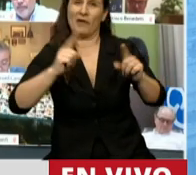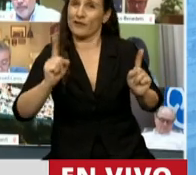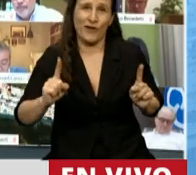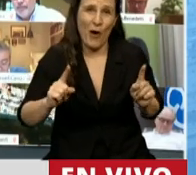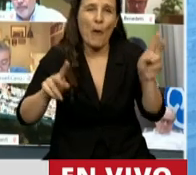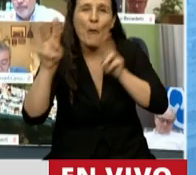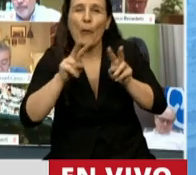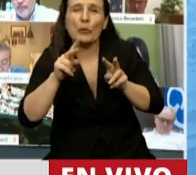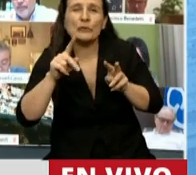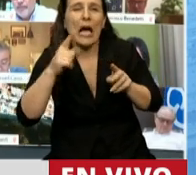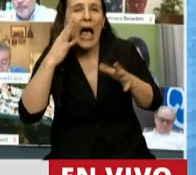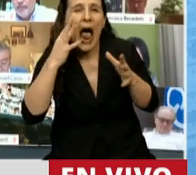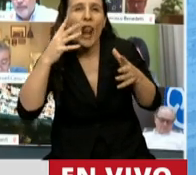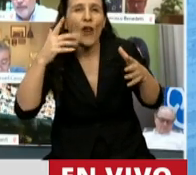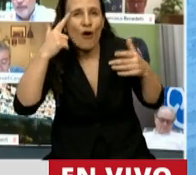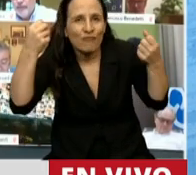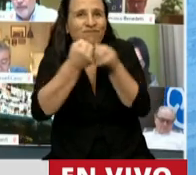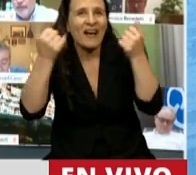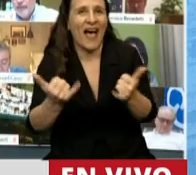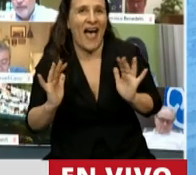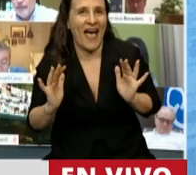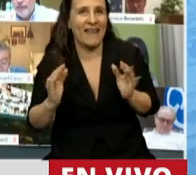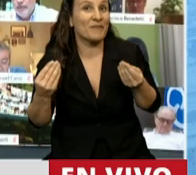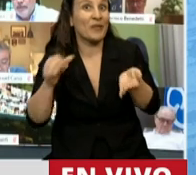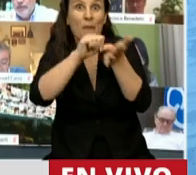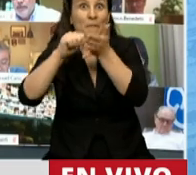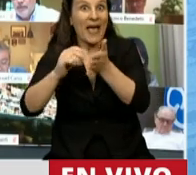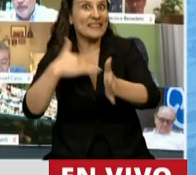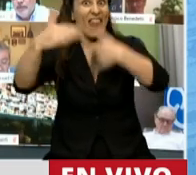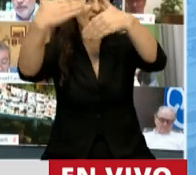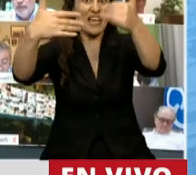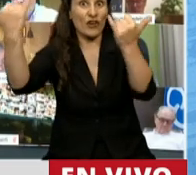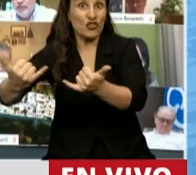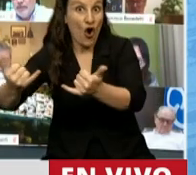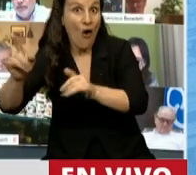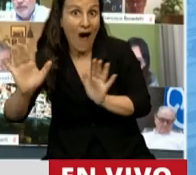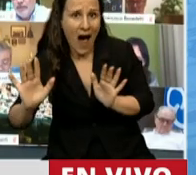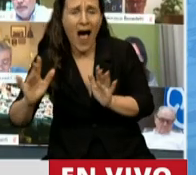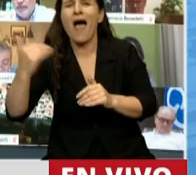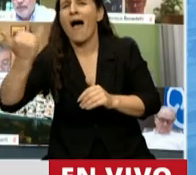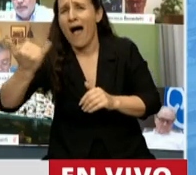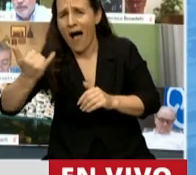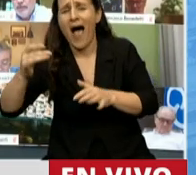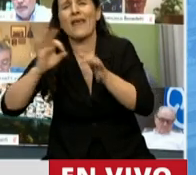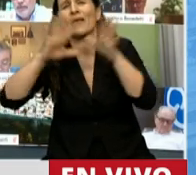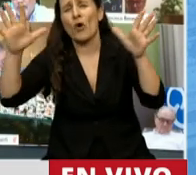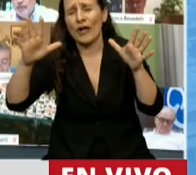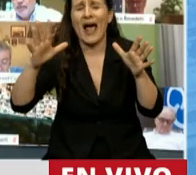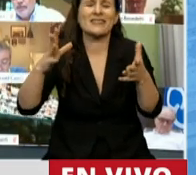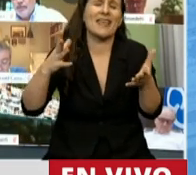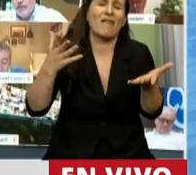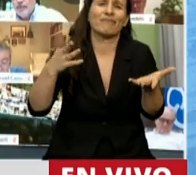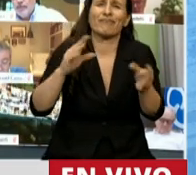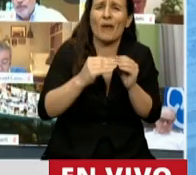de coincidencia, porque lo que los países desarrollados pueden lograr, aún con los déficits que tiene la democracia, por los